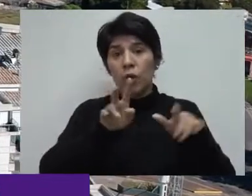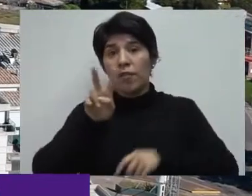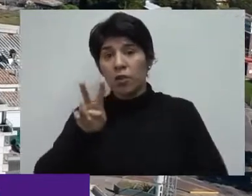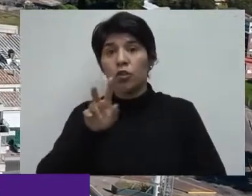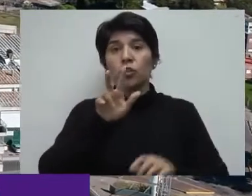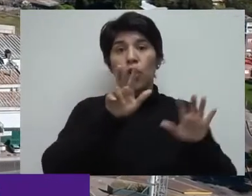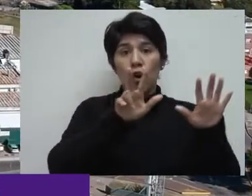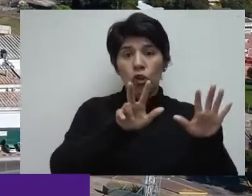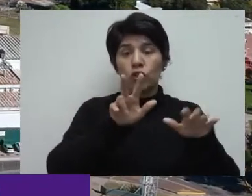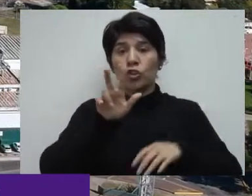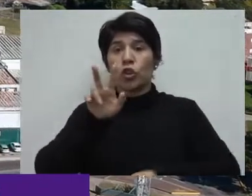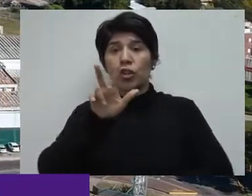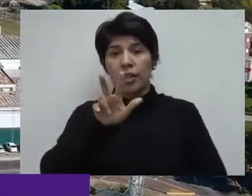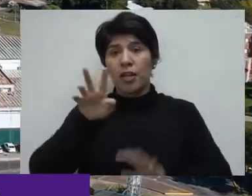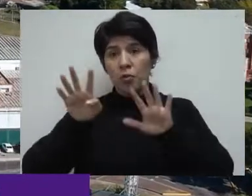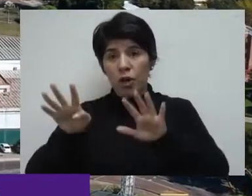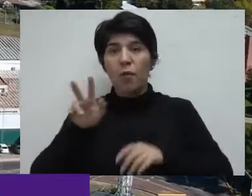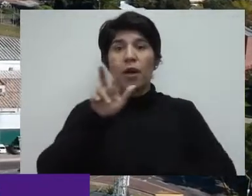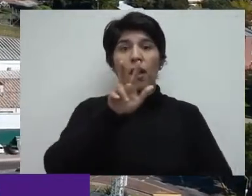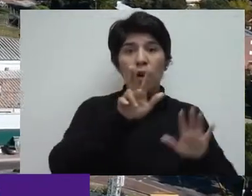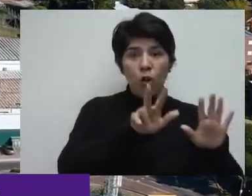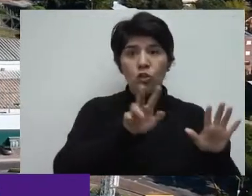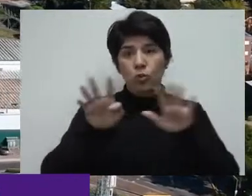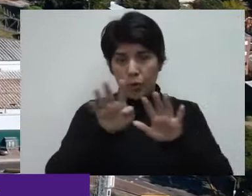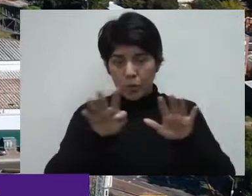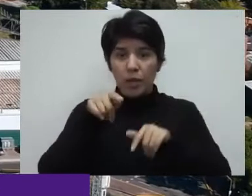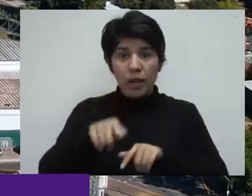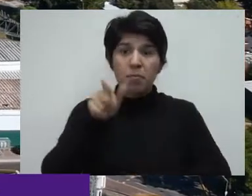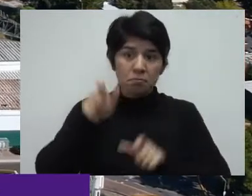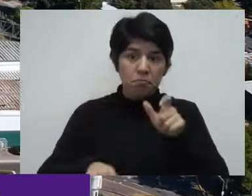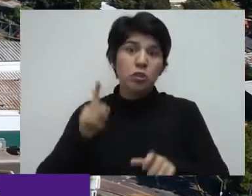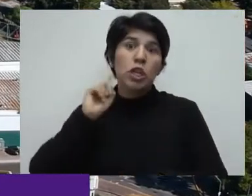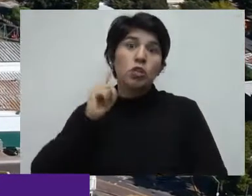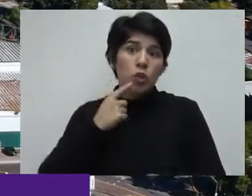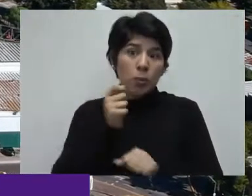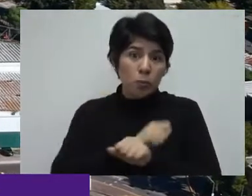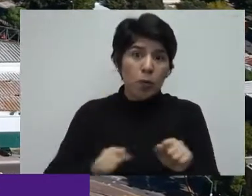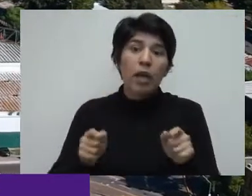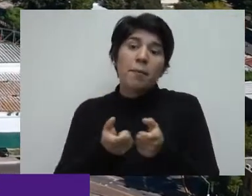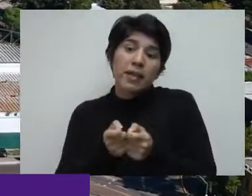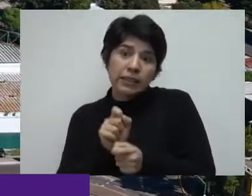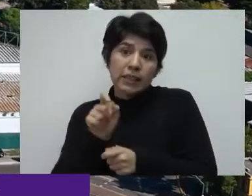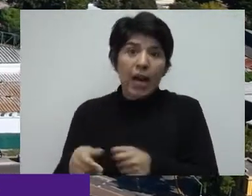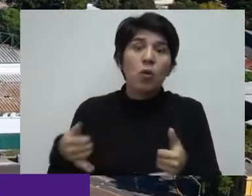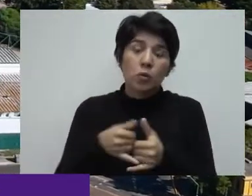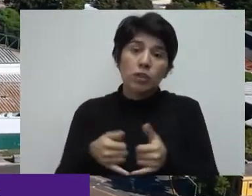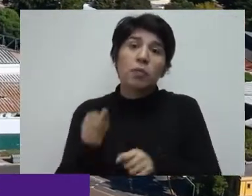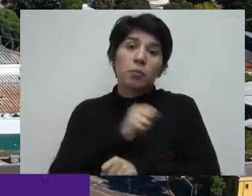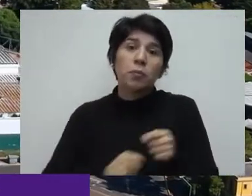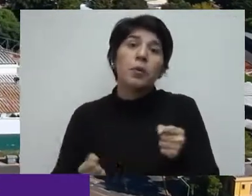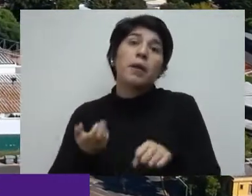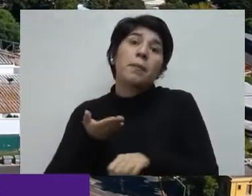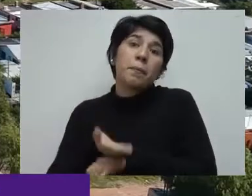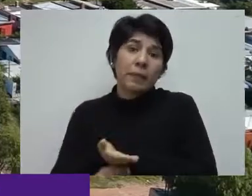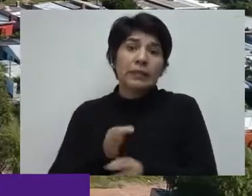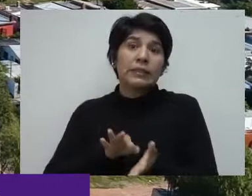092-839-889, que desde ahí también pueden las personas sordas, a través de mensajes de texto